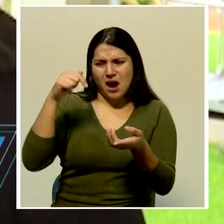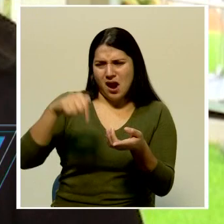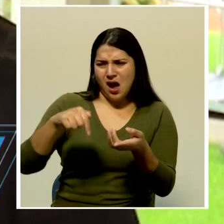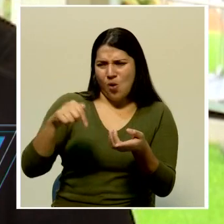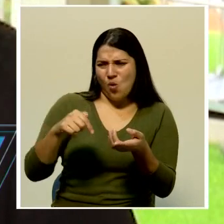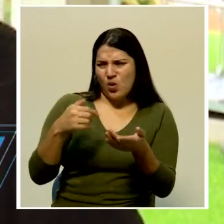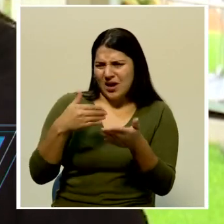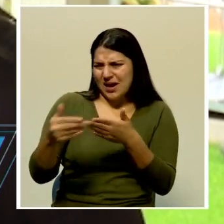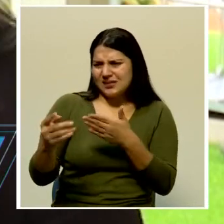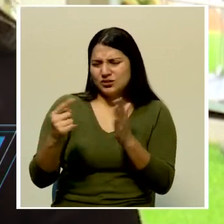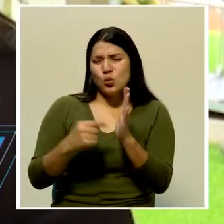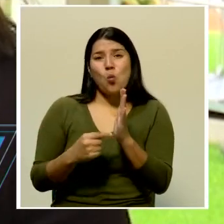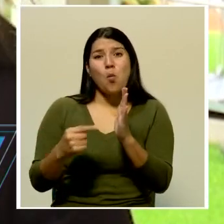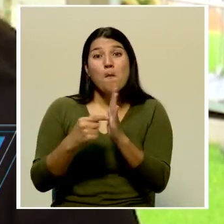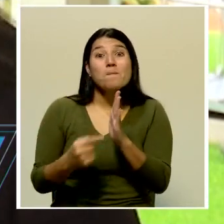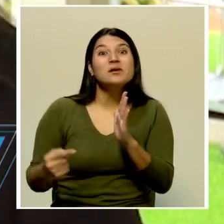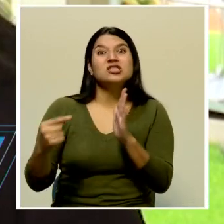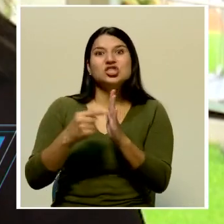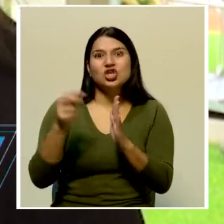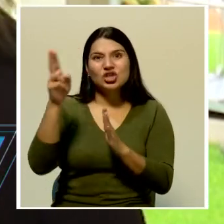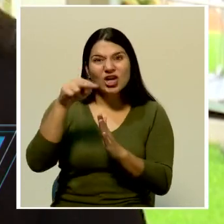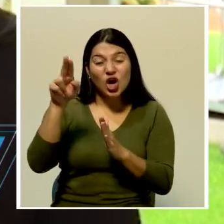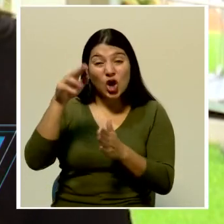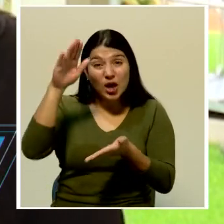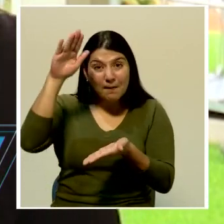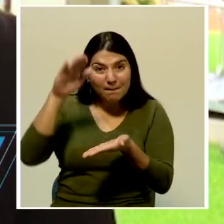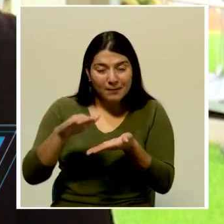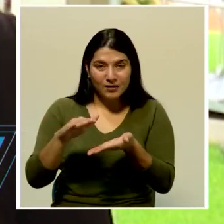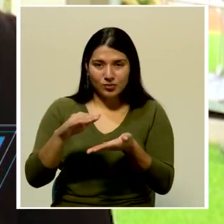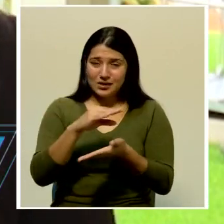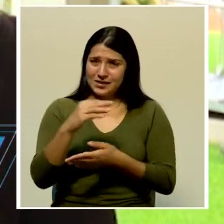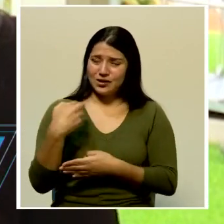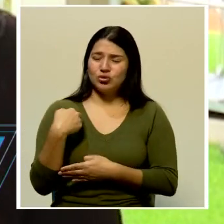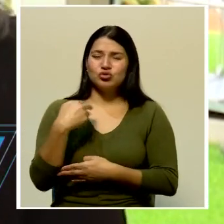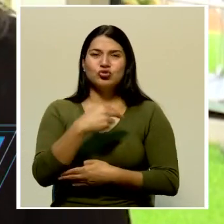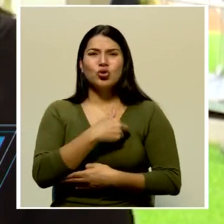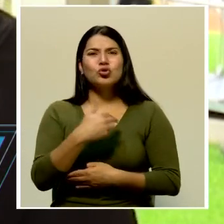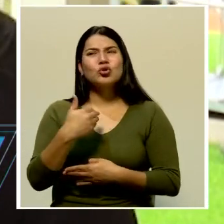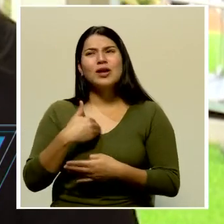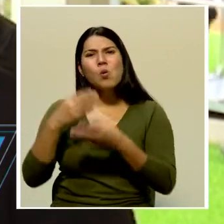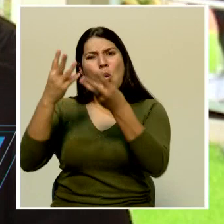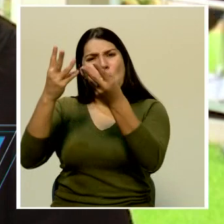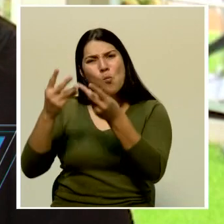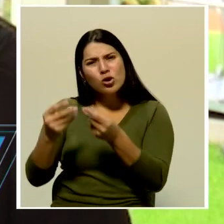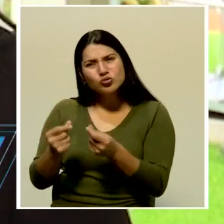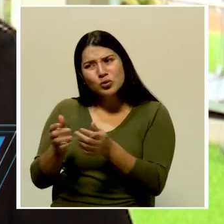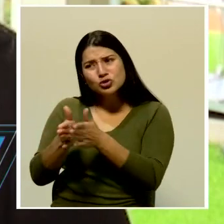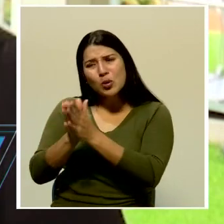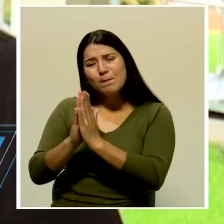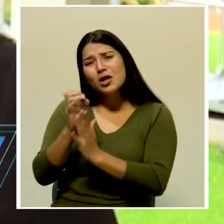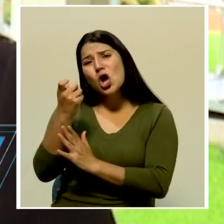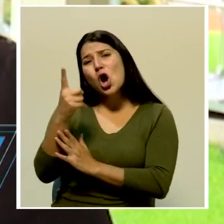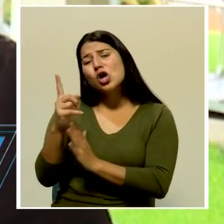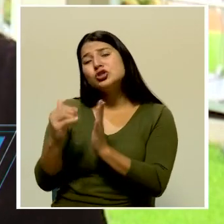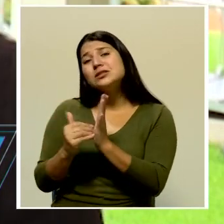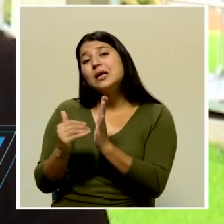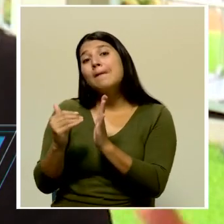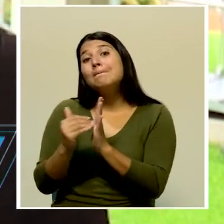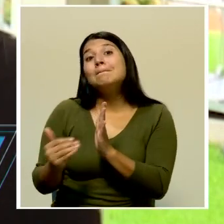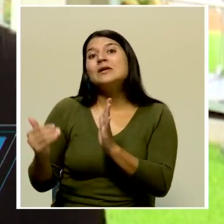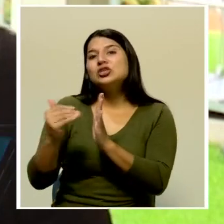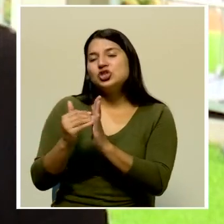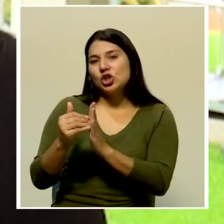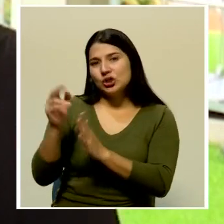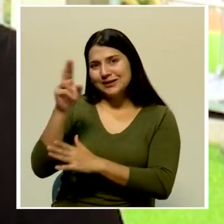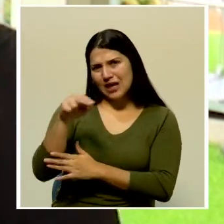el billón de colones y tenemos un presupuesto sobre 11 billones de colones para este año 2020 con